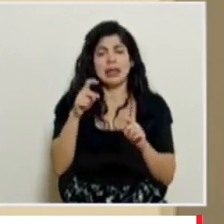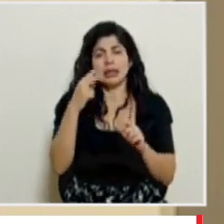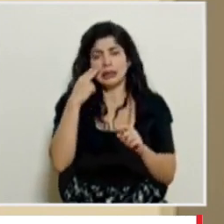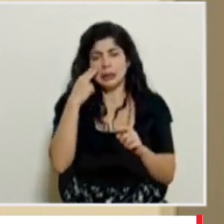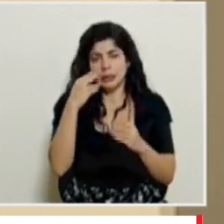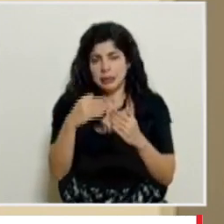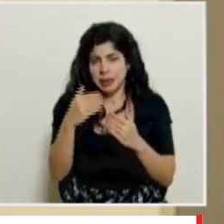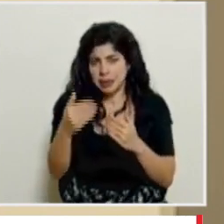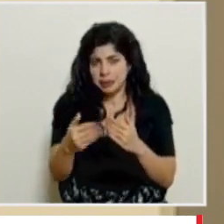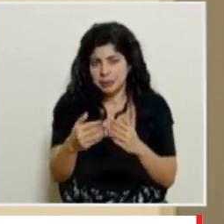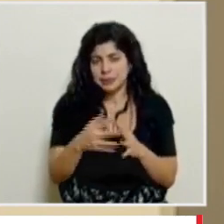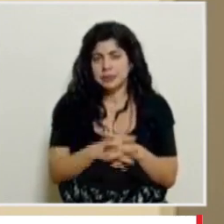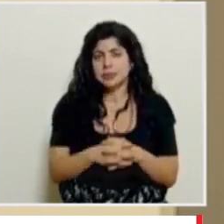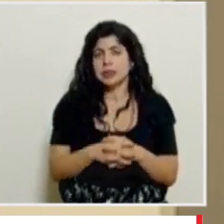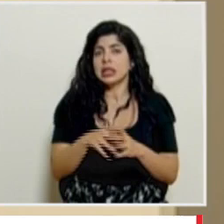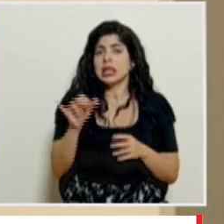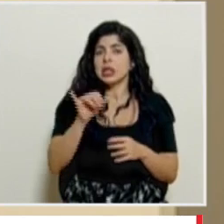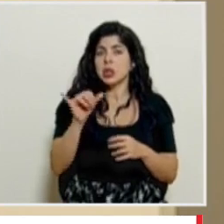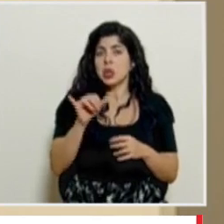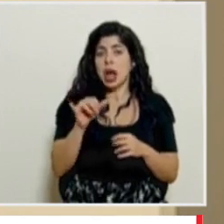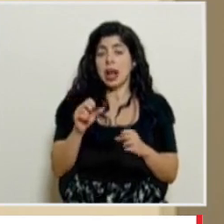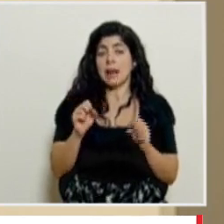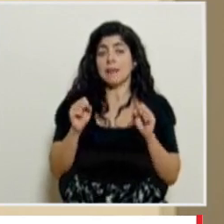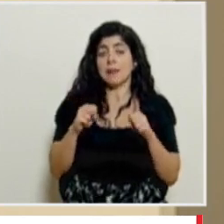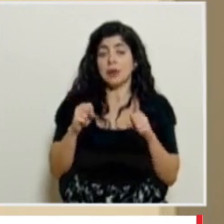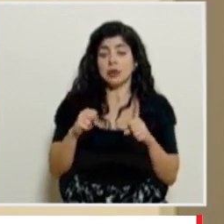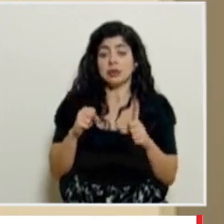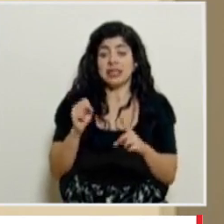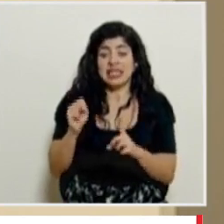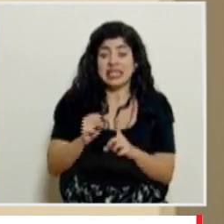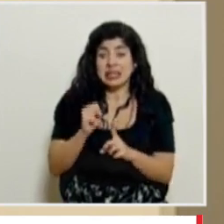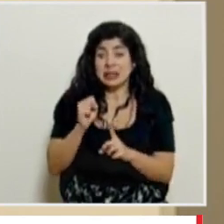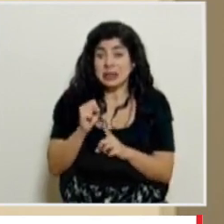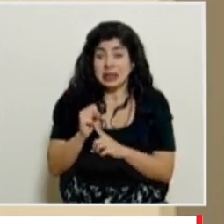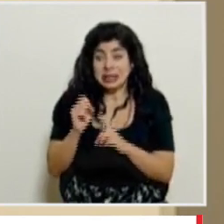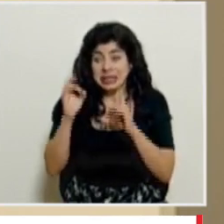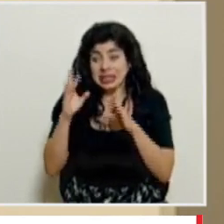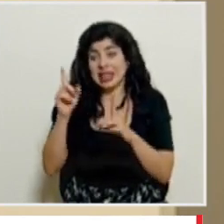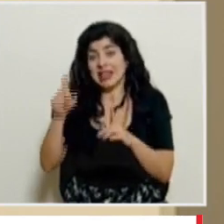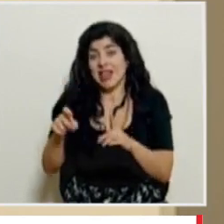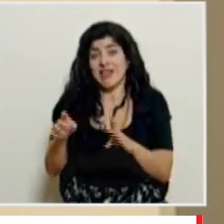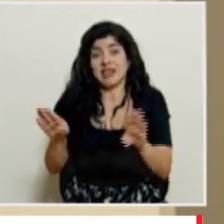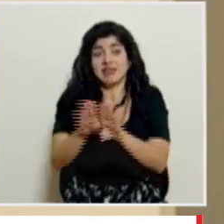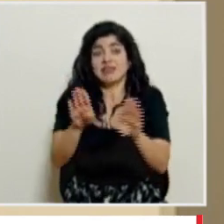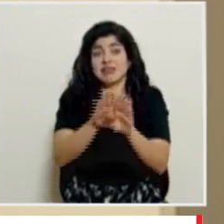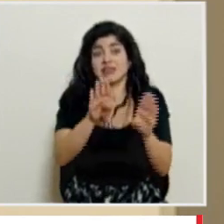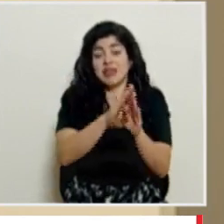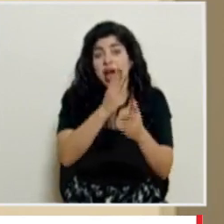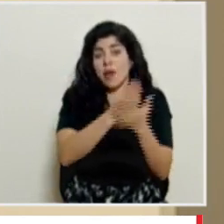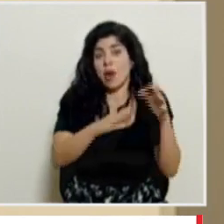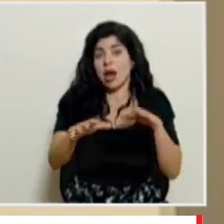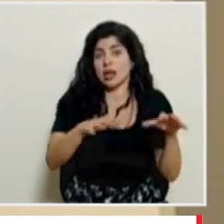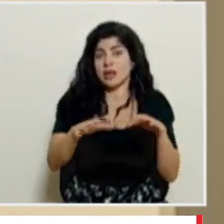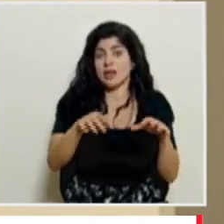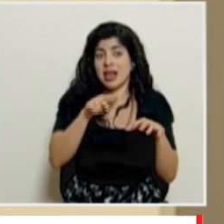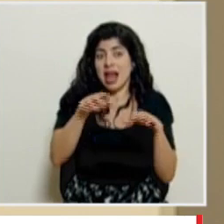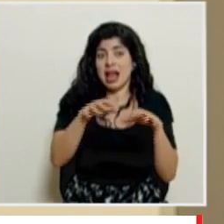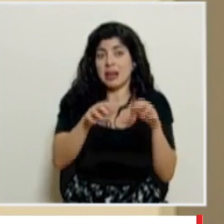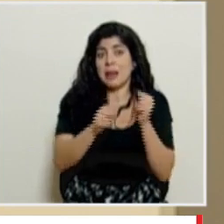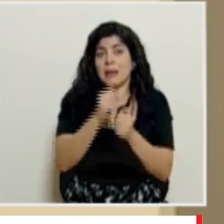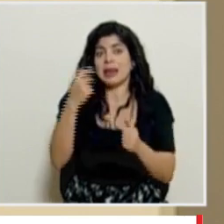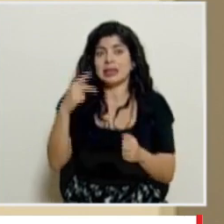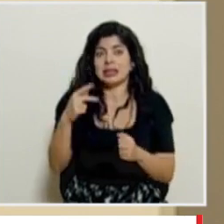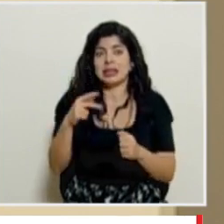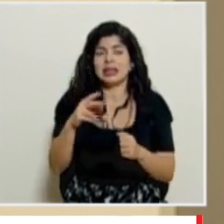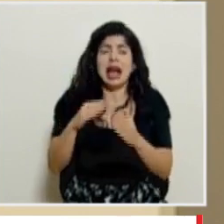momento igual podría ser que llegamos a una situación tan crítica que haya que cerrar algunas actividades que son de altísimo o de más riesgo